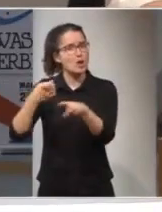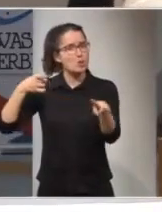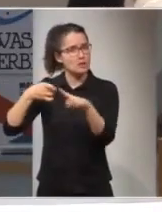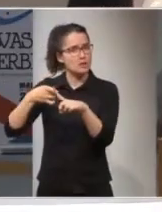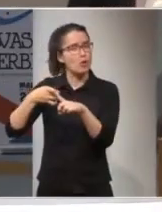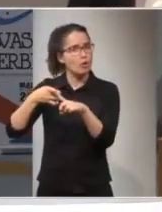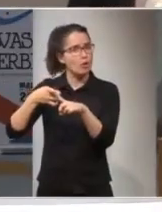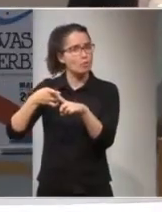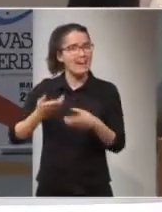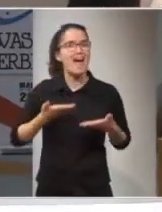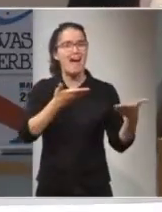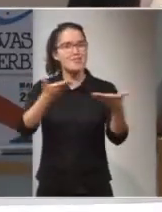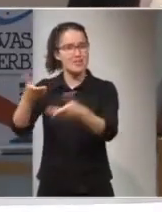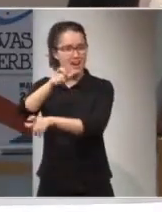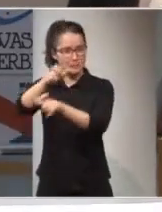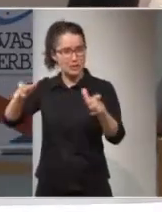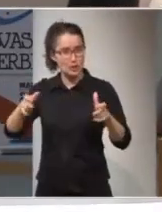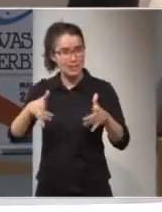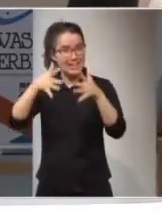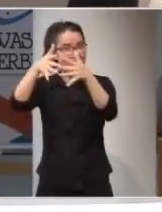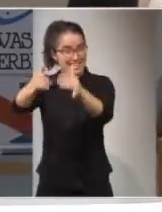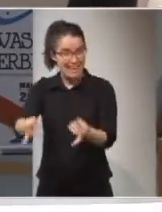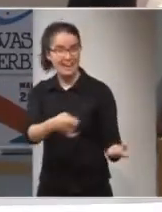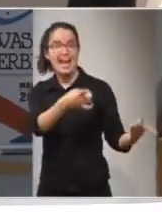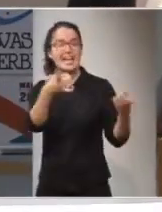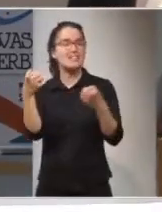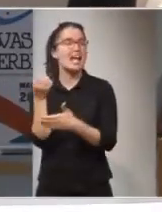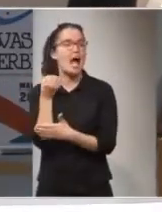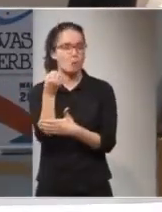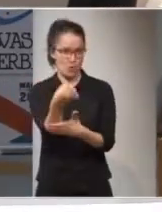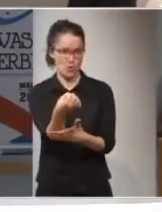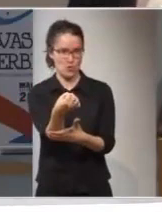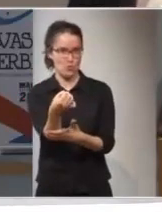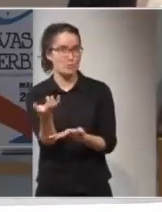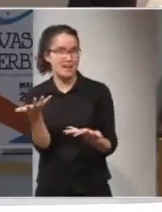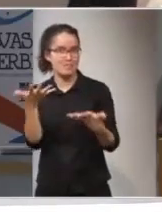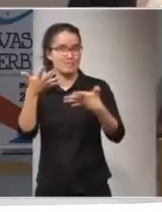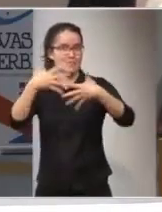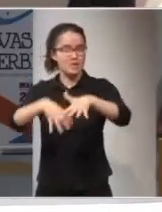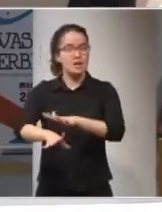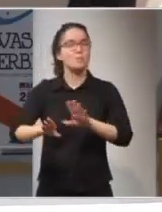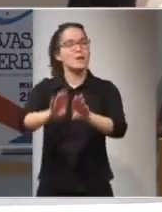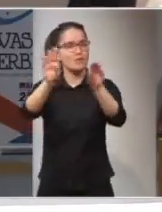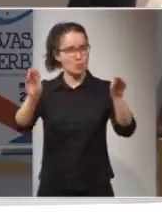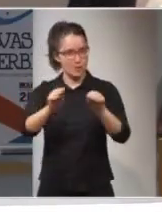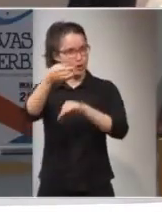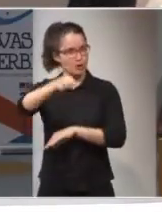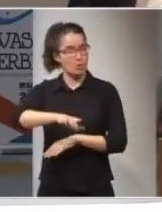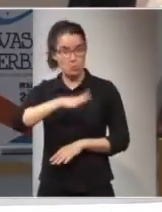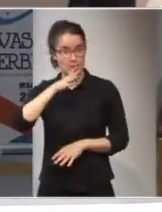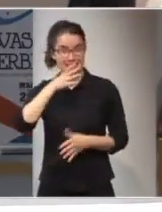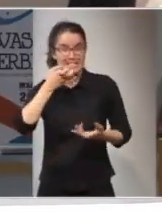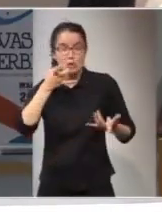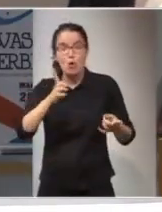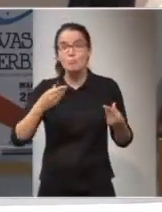para poder ayudar a esas personas que llegan que necesitan un apoyo para integrarse, para formarse, porque si no